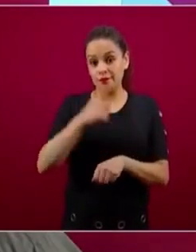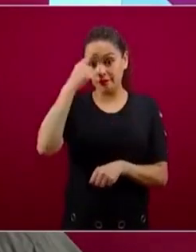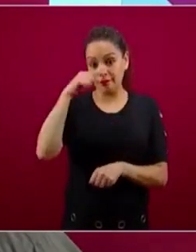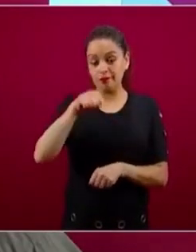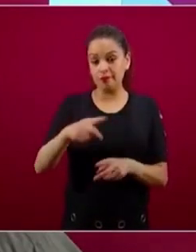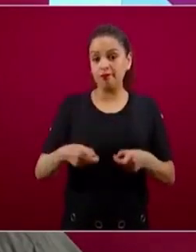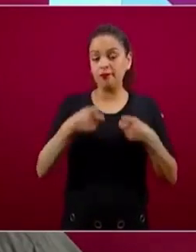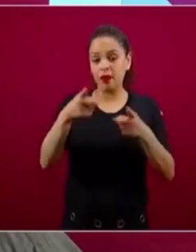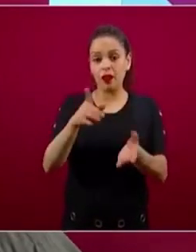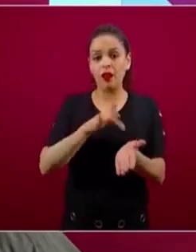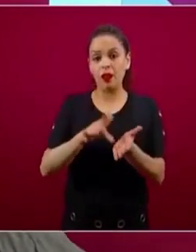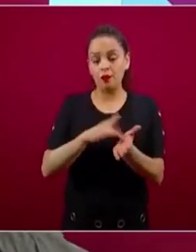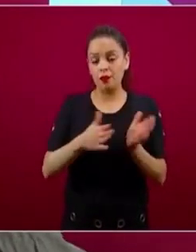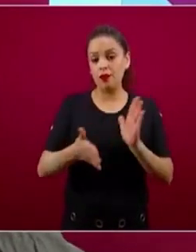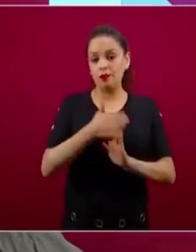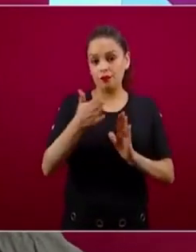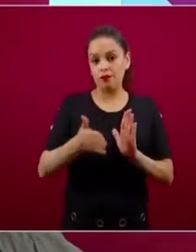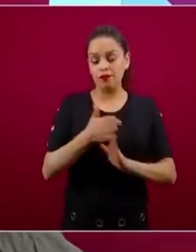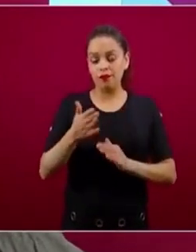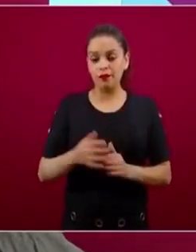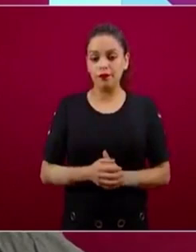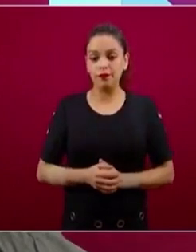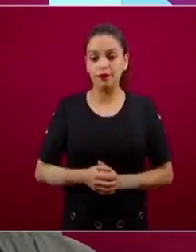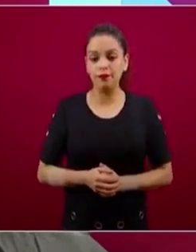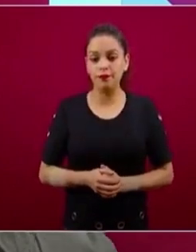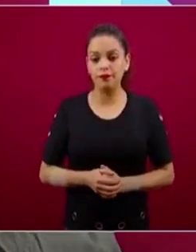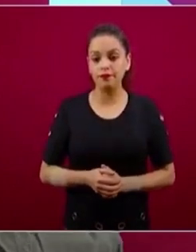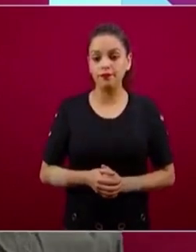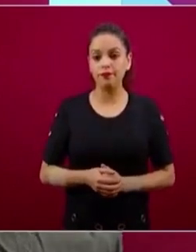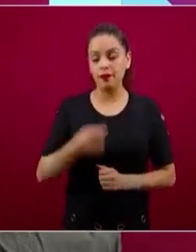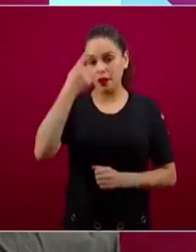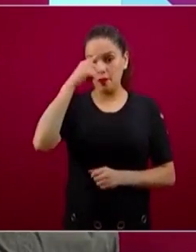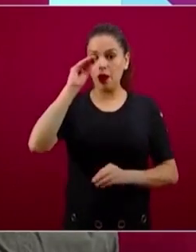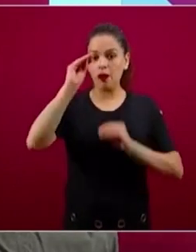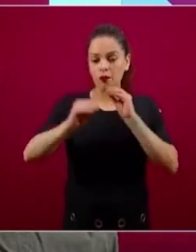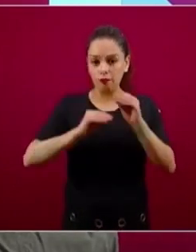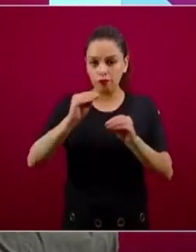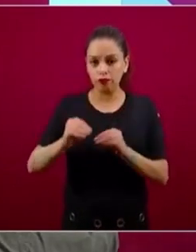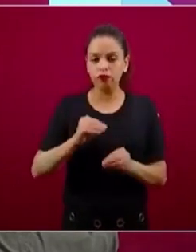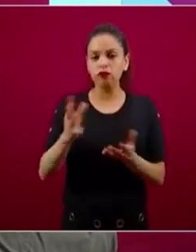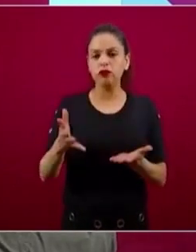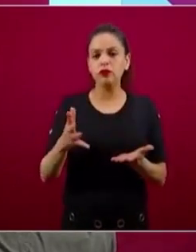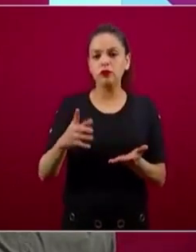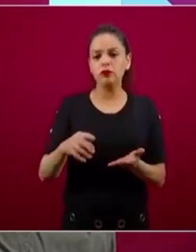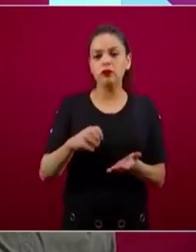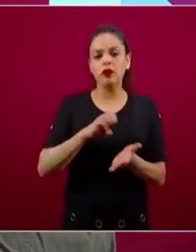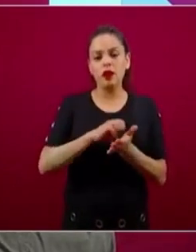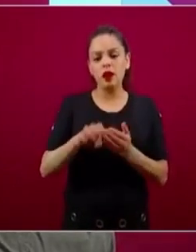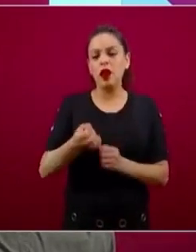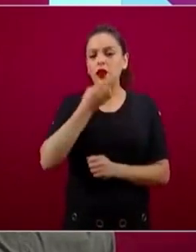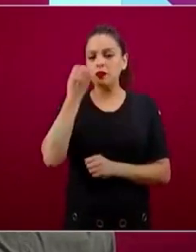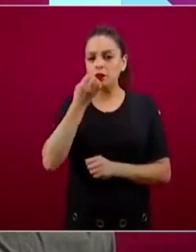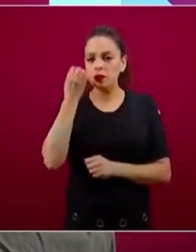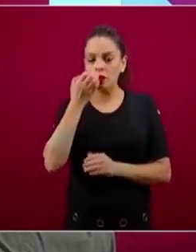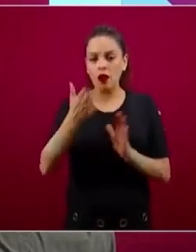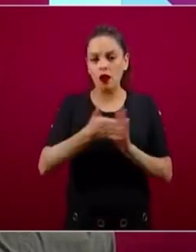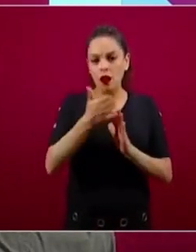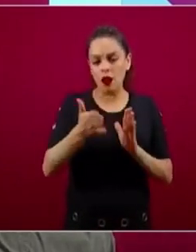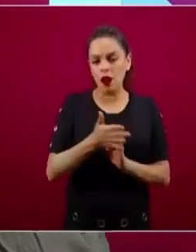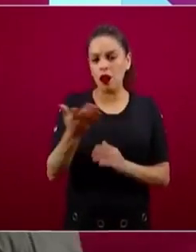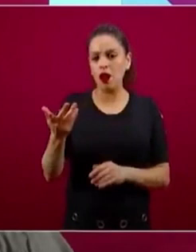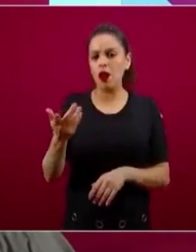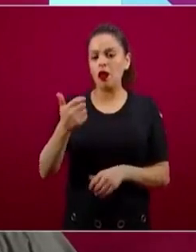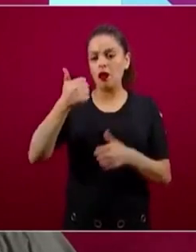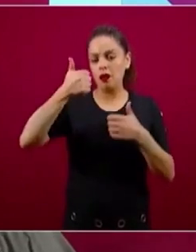hablando, con esto concluyo, en equipamientos, espacios públicos, estamos hablando de primarias, secundarias, estamos hablando de